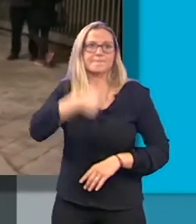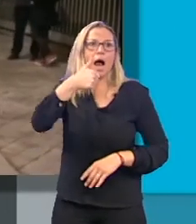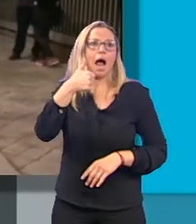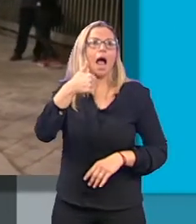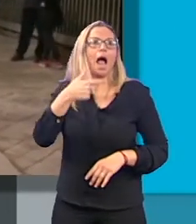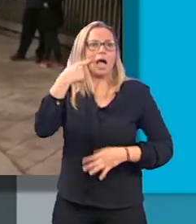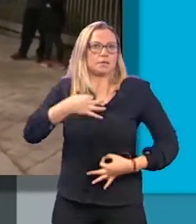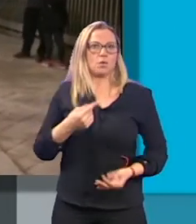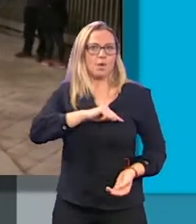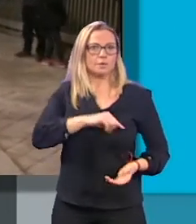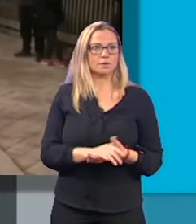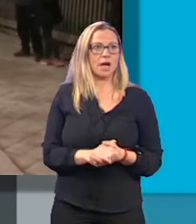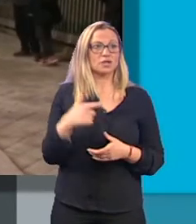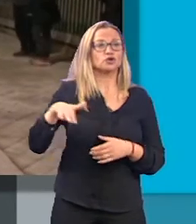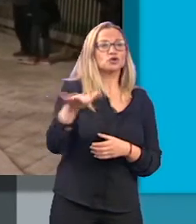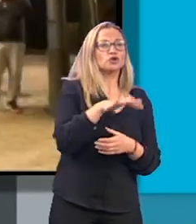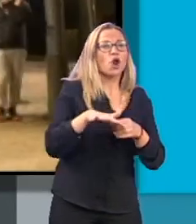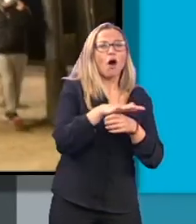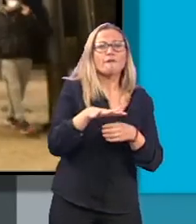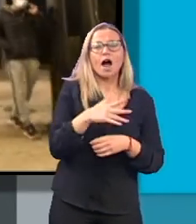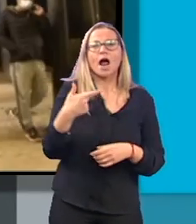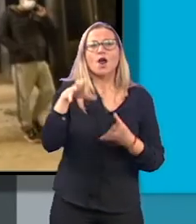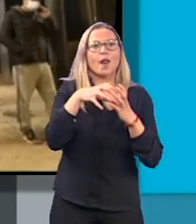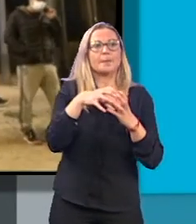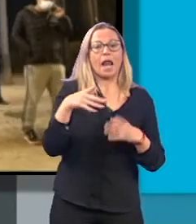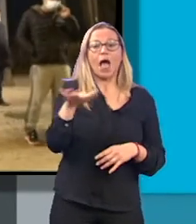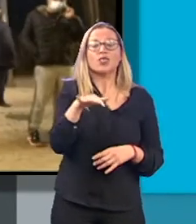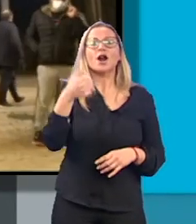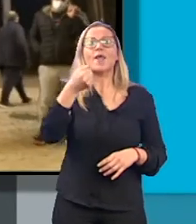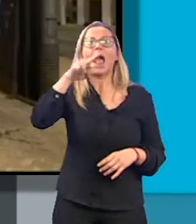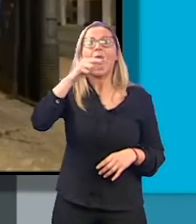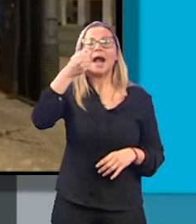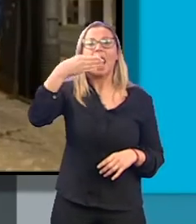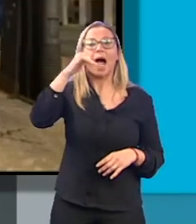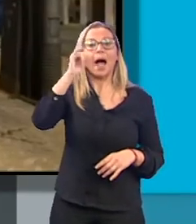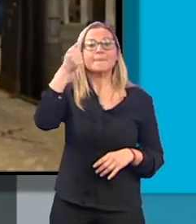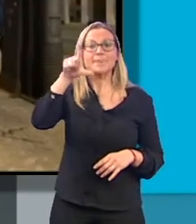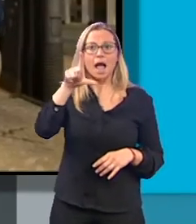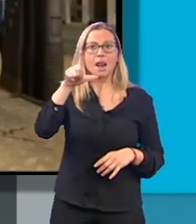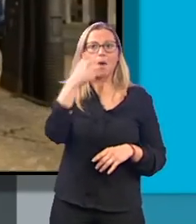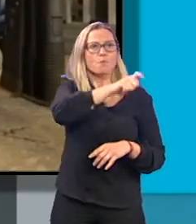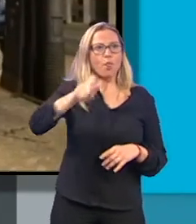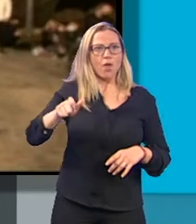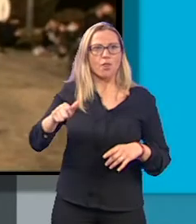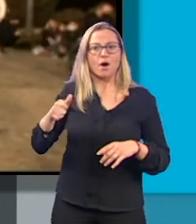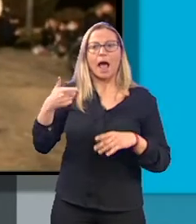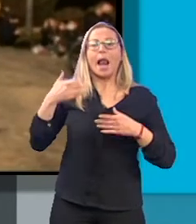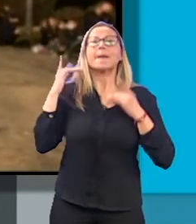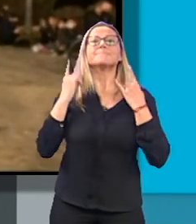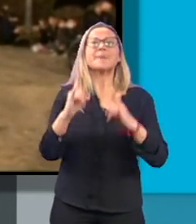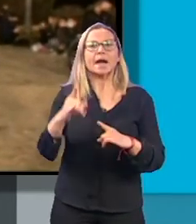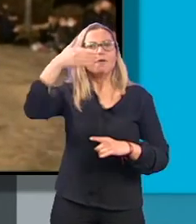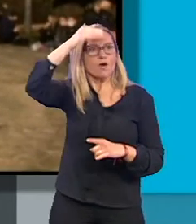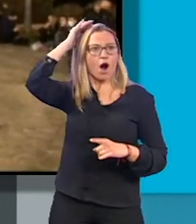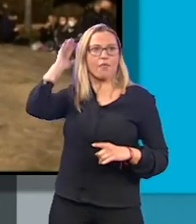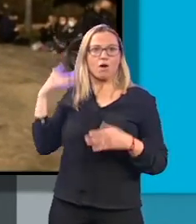barrios de la capital salió la gente a la calle. En la zona de Arabial no fueron pocos los ciudadanos que se acercaron al Parque Federico García Lorca,